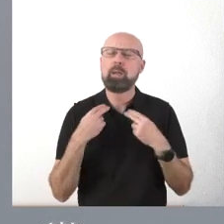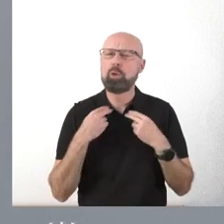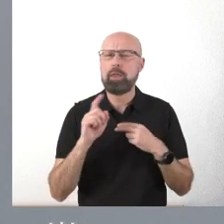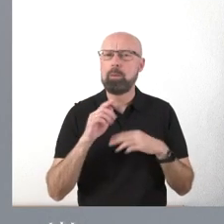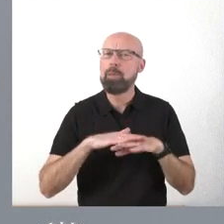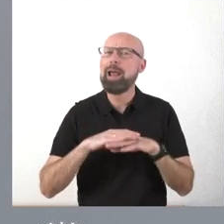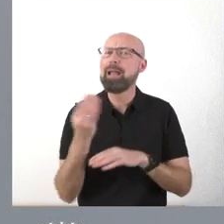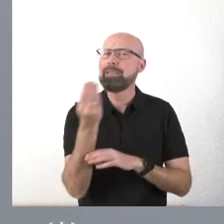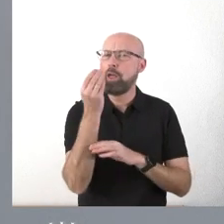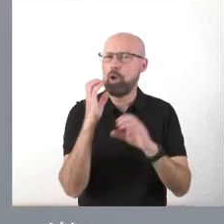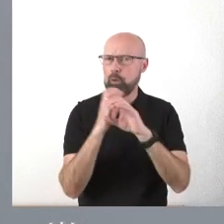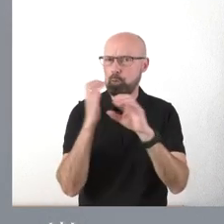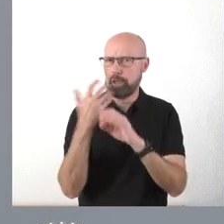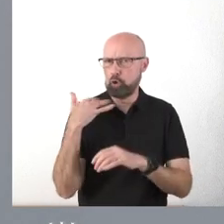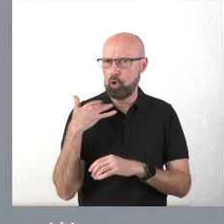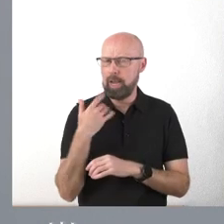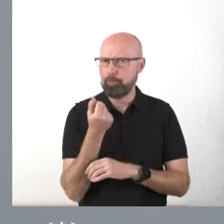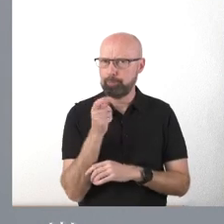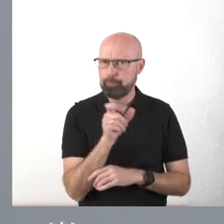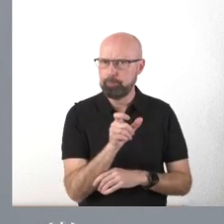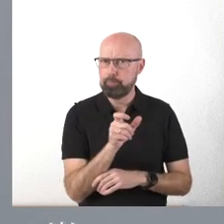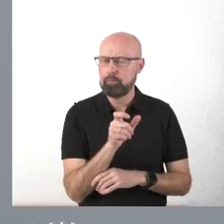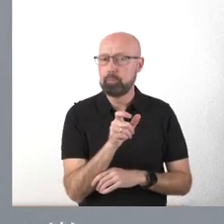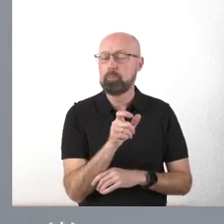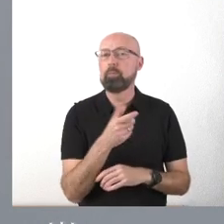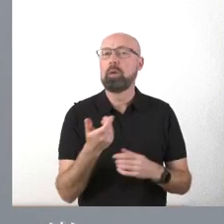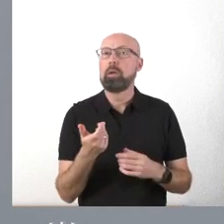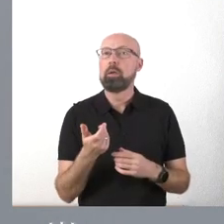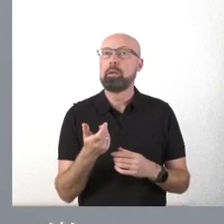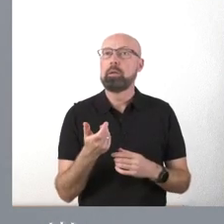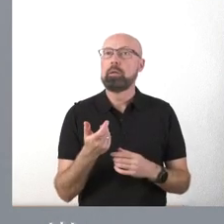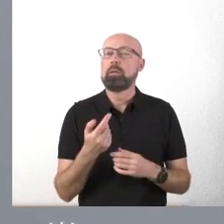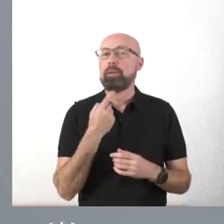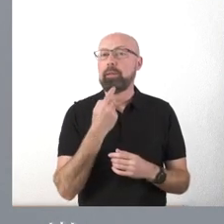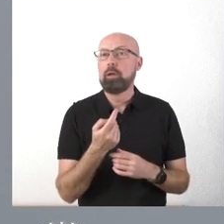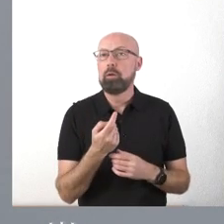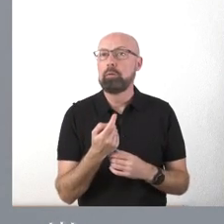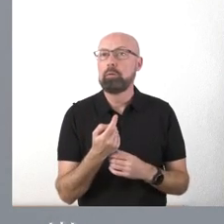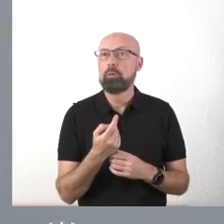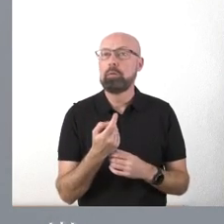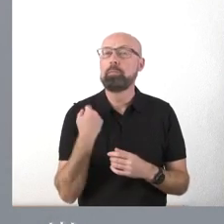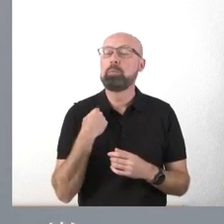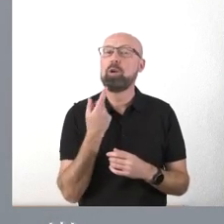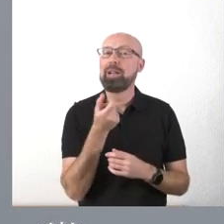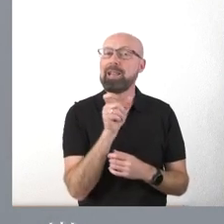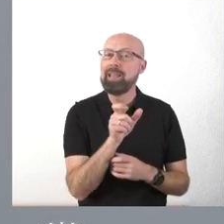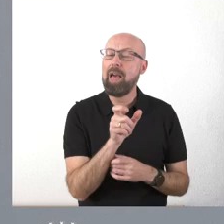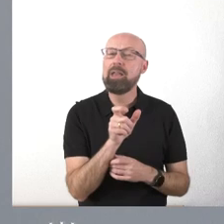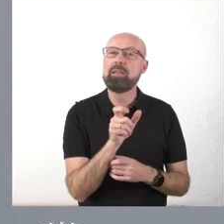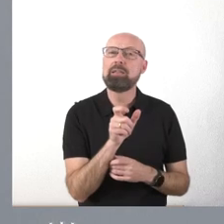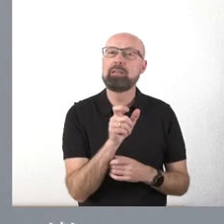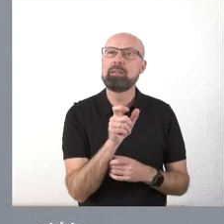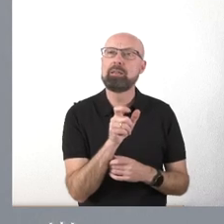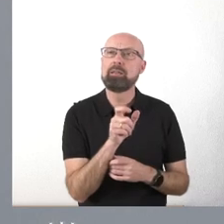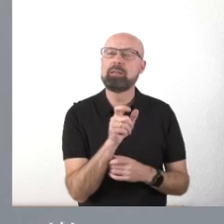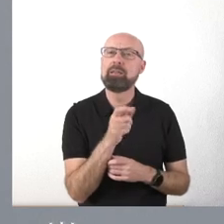adaptación de autobuses de Soria y también con la salvedad anterior, que esto que informamos hoy son las cantidades correspondientes a